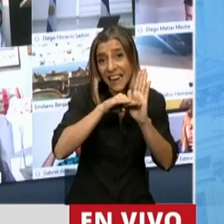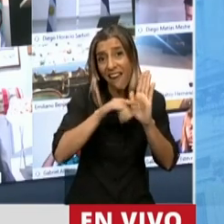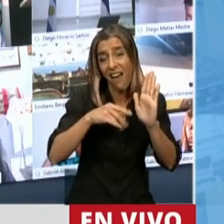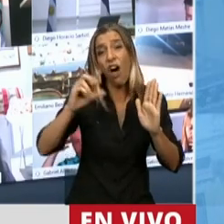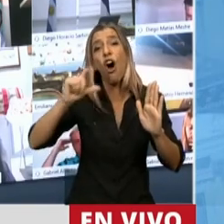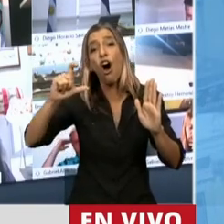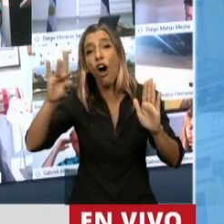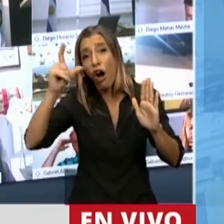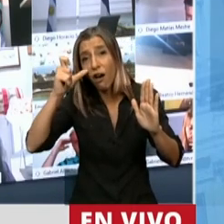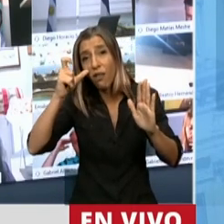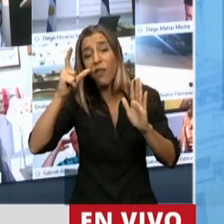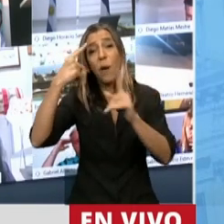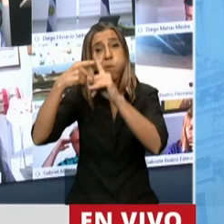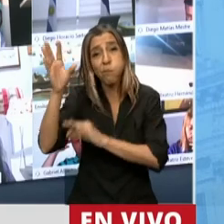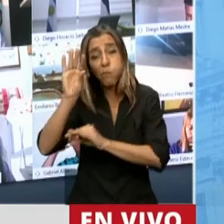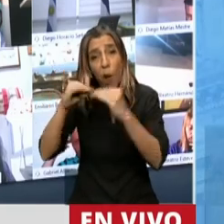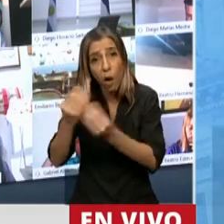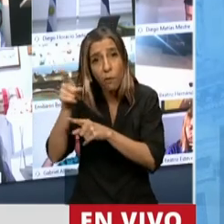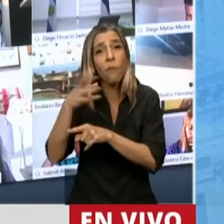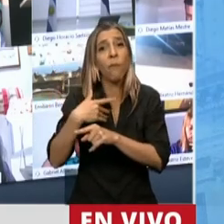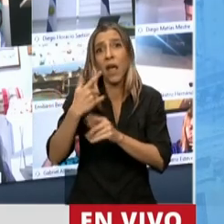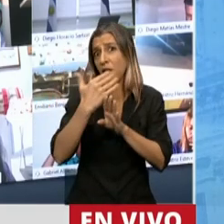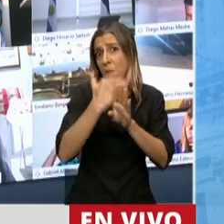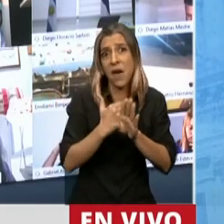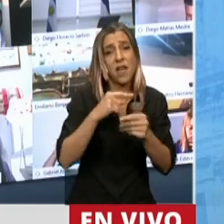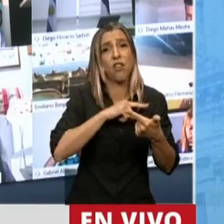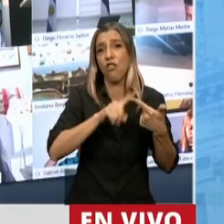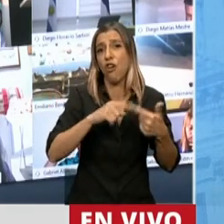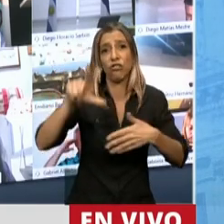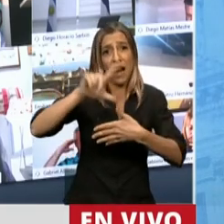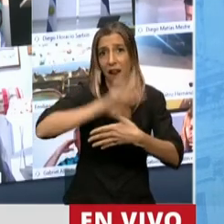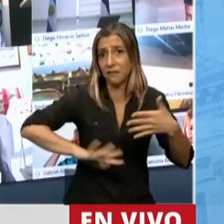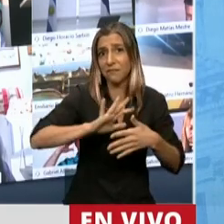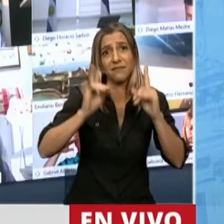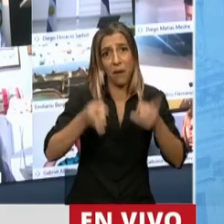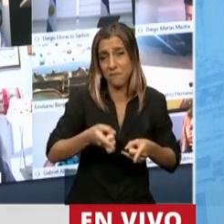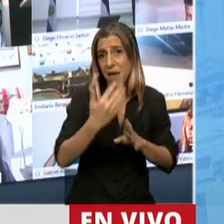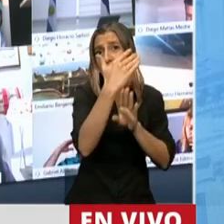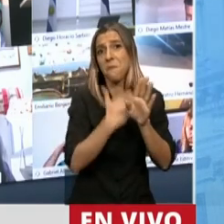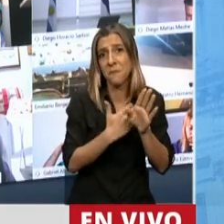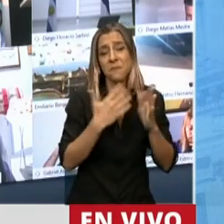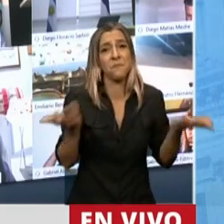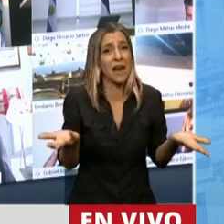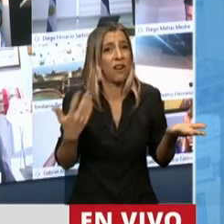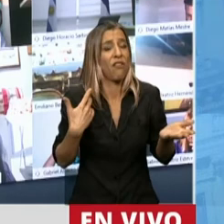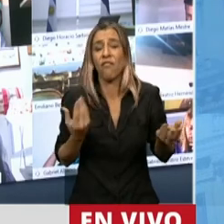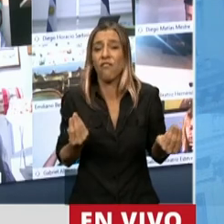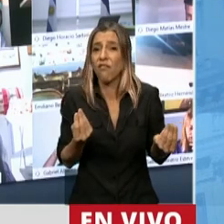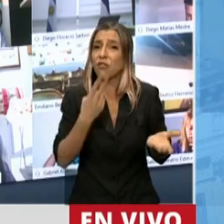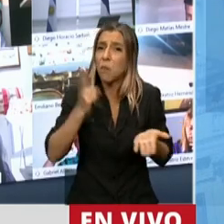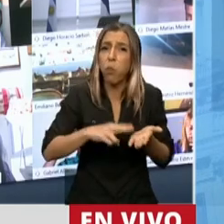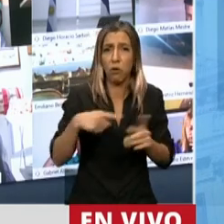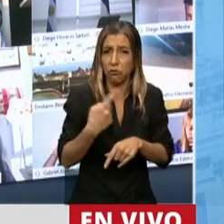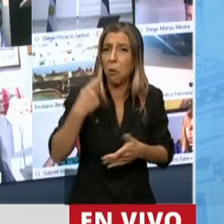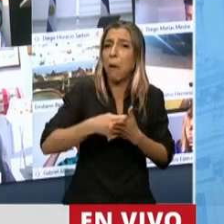y está por debajo de la mayoría de los países de América Latina en términos de presión tributaria. De manera tal que